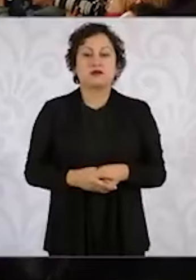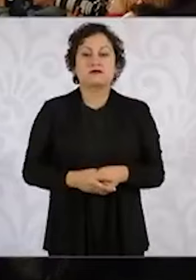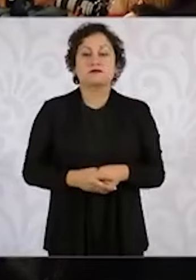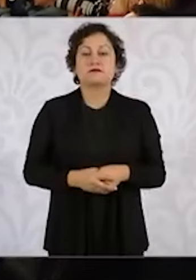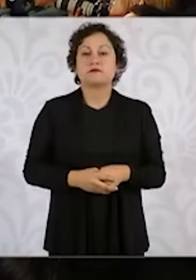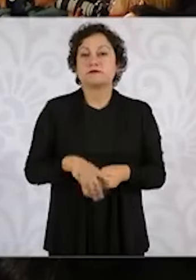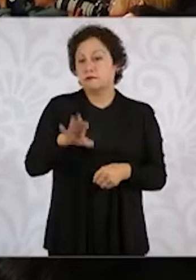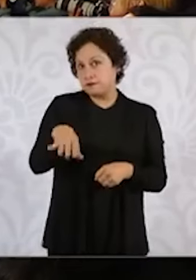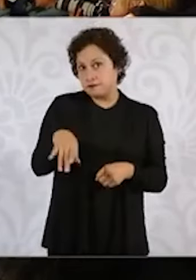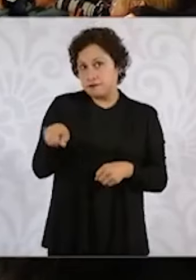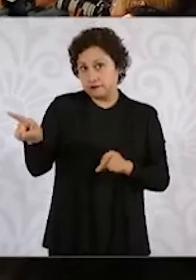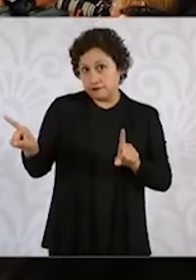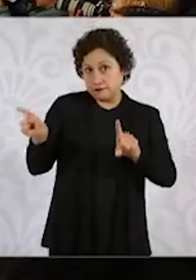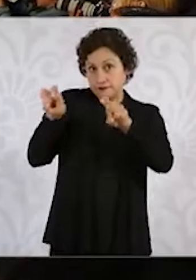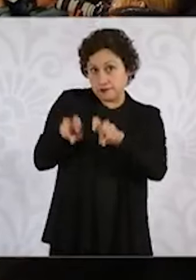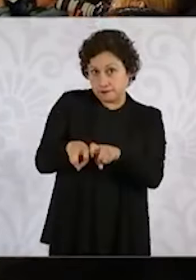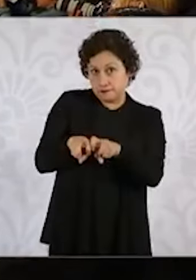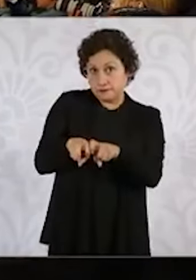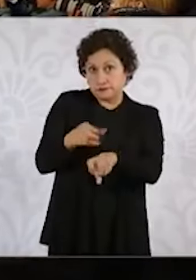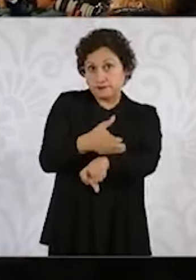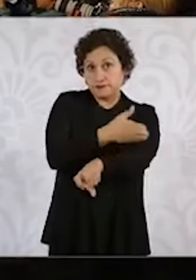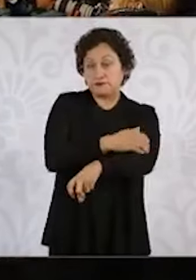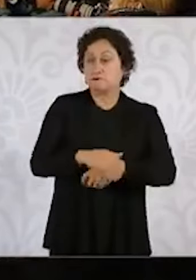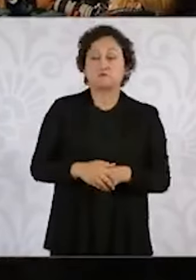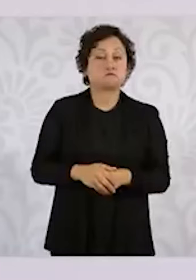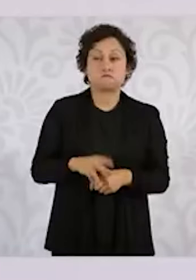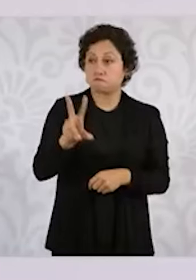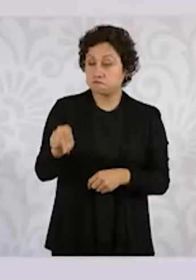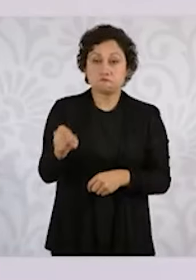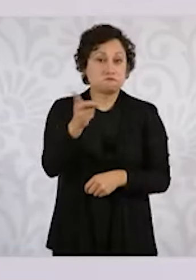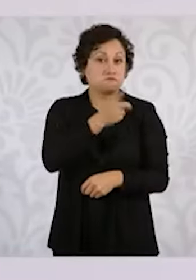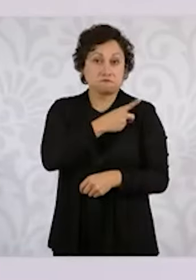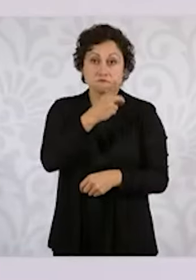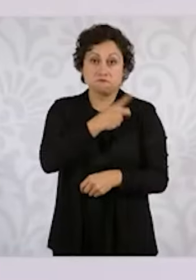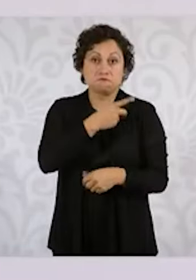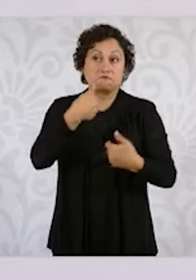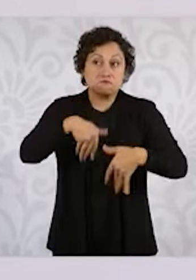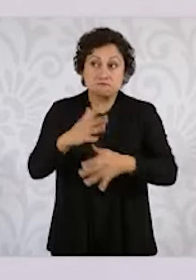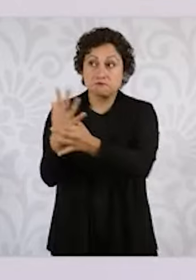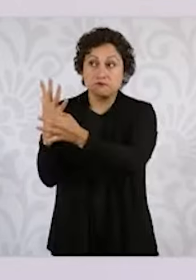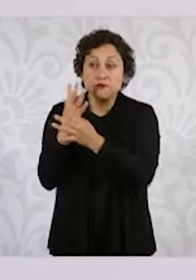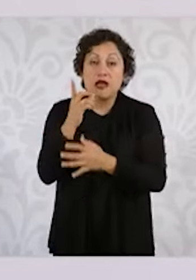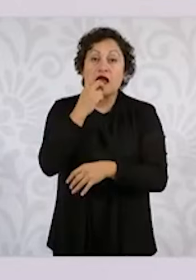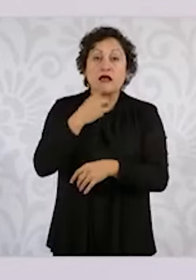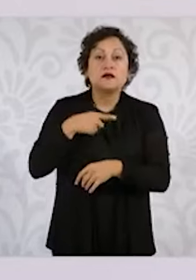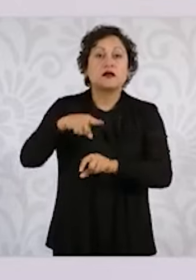¿Iba con alguien en específico a esa reunión de Iba solo, no iba acompañado y sabemos que iba a una reunión.